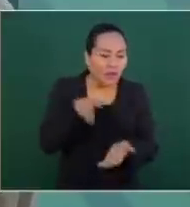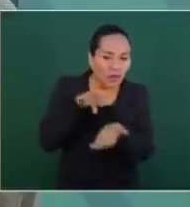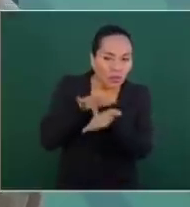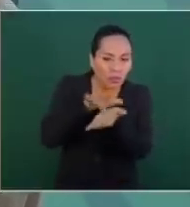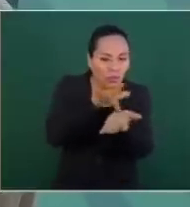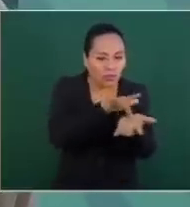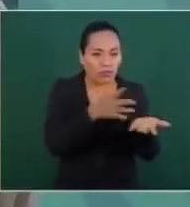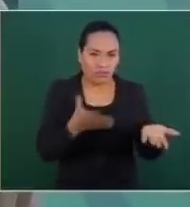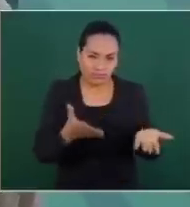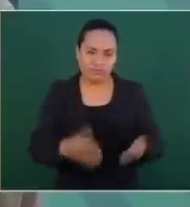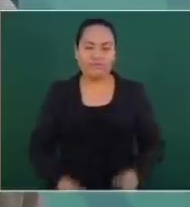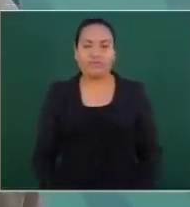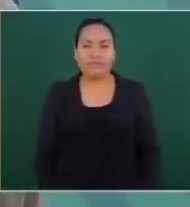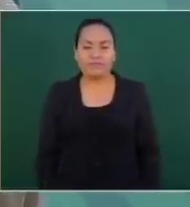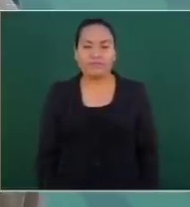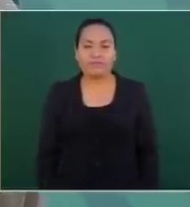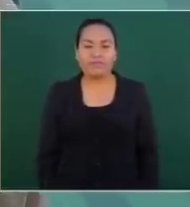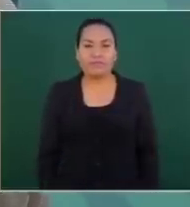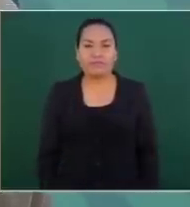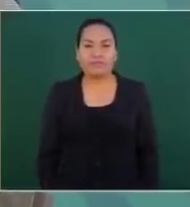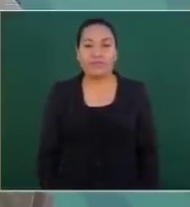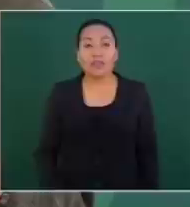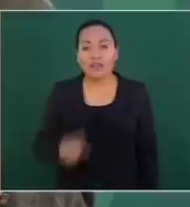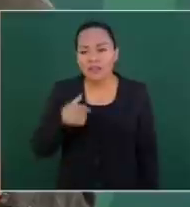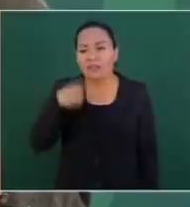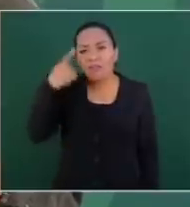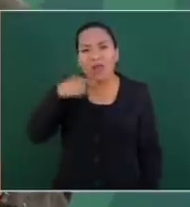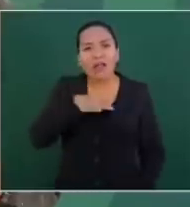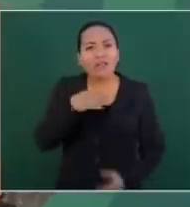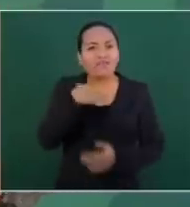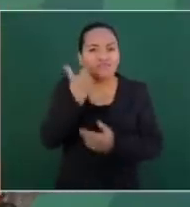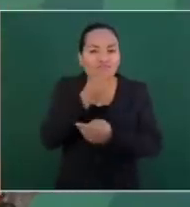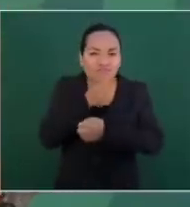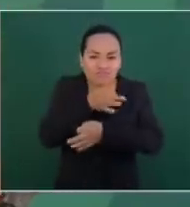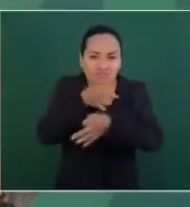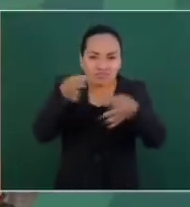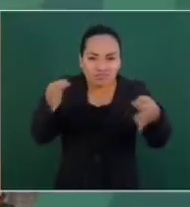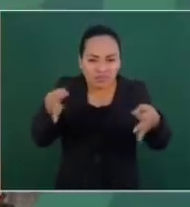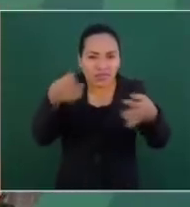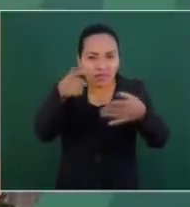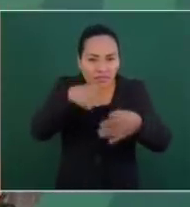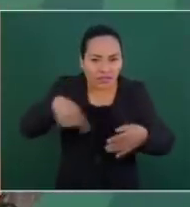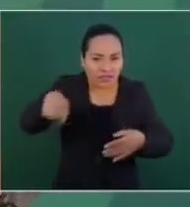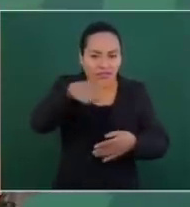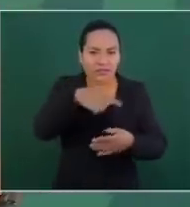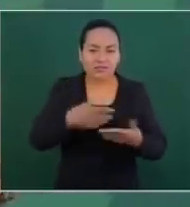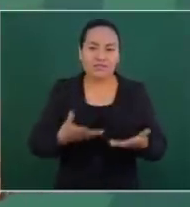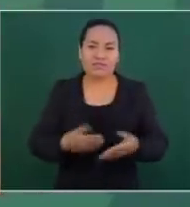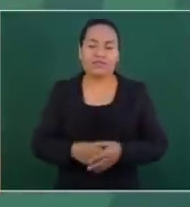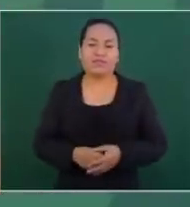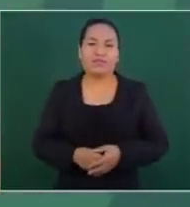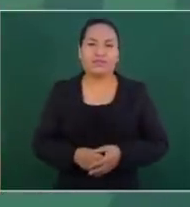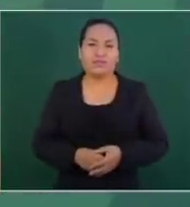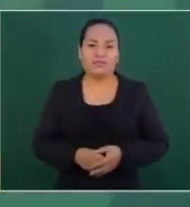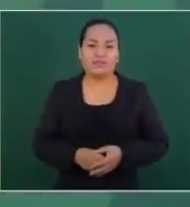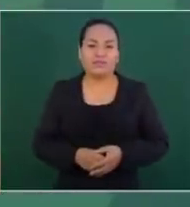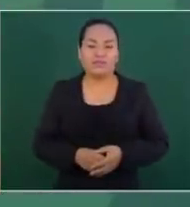Entonces, a mí me sirve esto para aclarar, porque estamos como